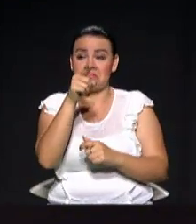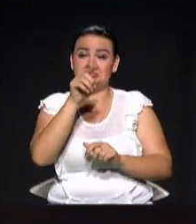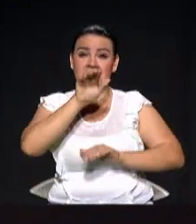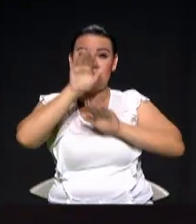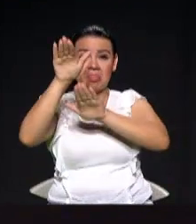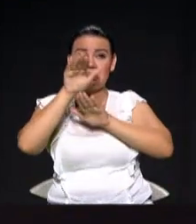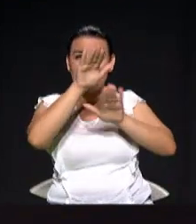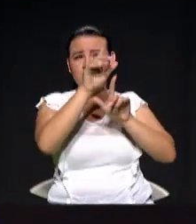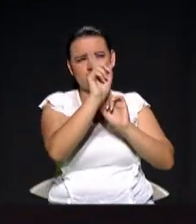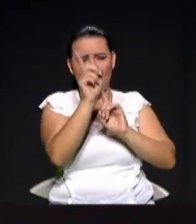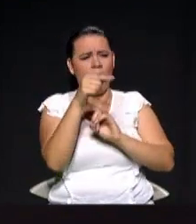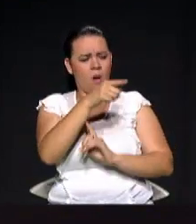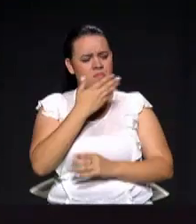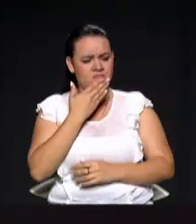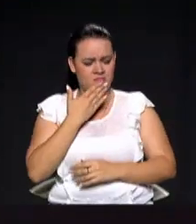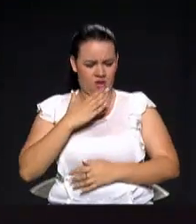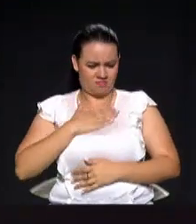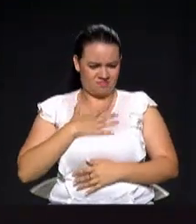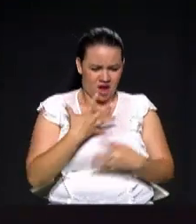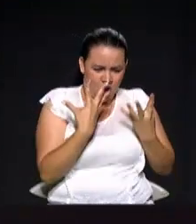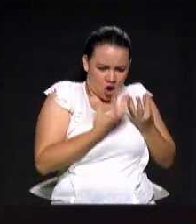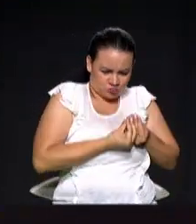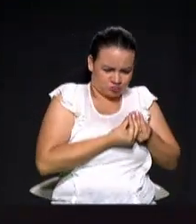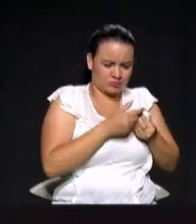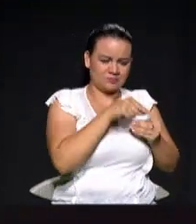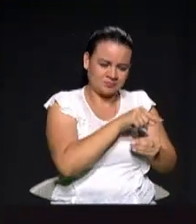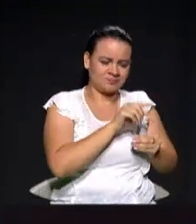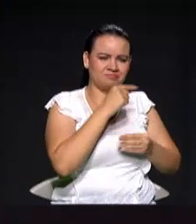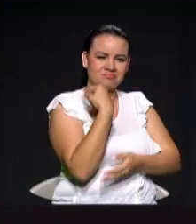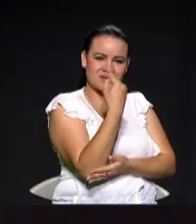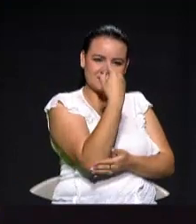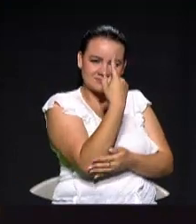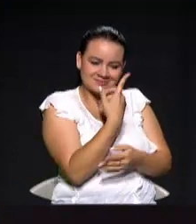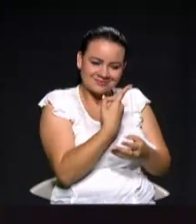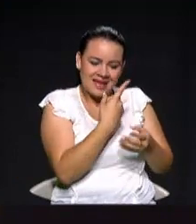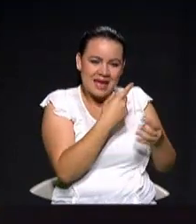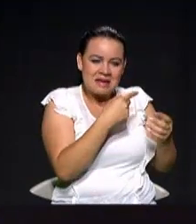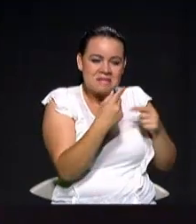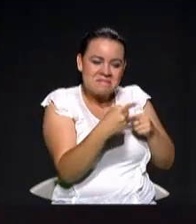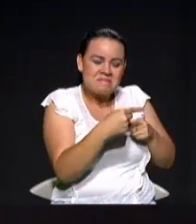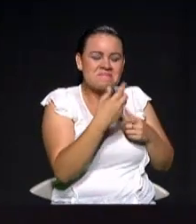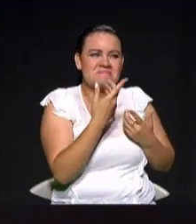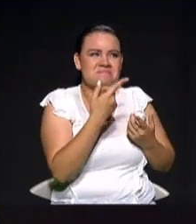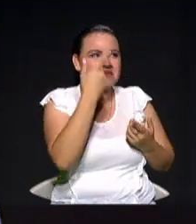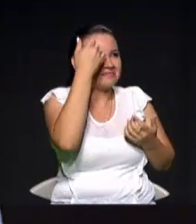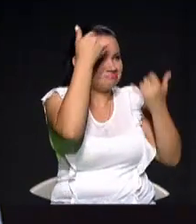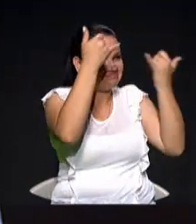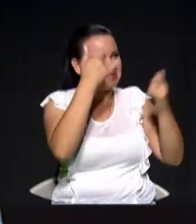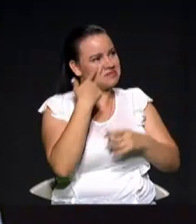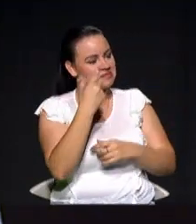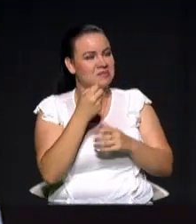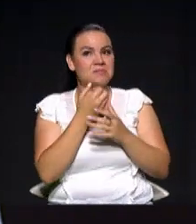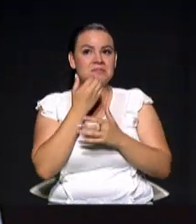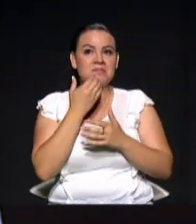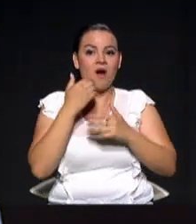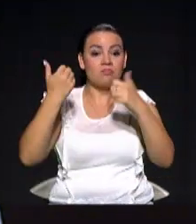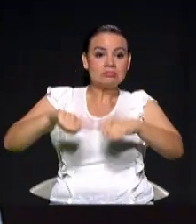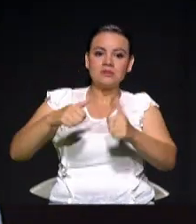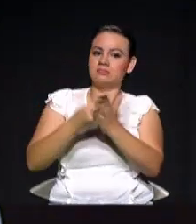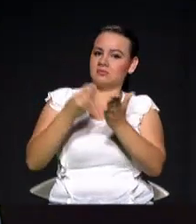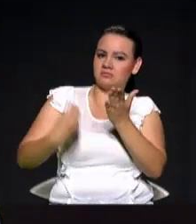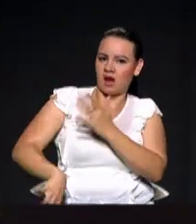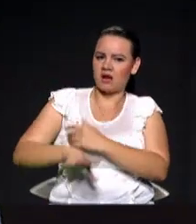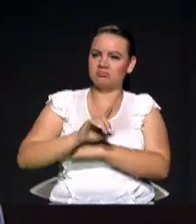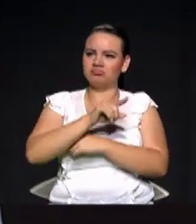hay varias ideas muy buenas que tomaremos para implementar, reducir el pasaje de los estudiantes para que puedan ir fácilmente a sus lugares de